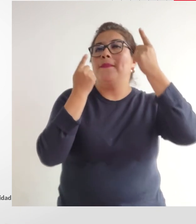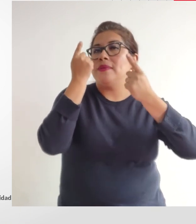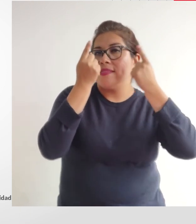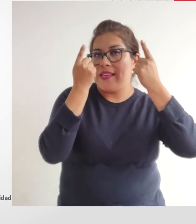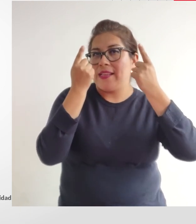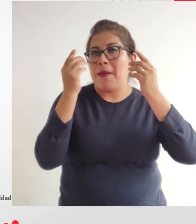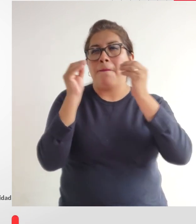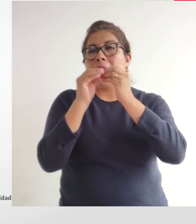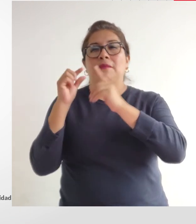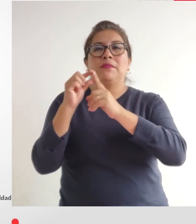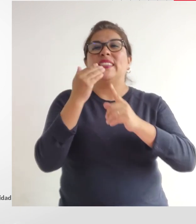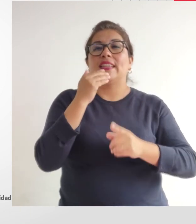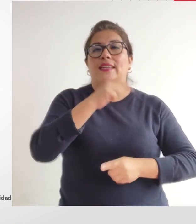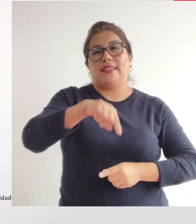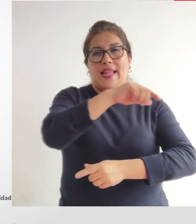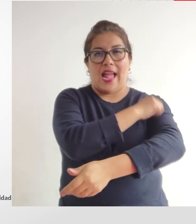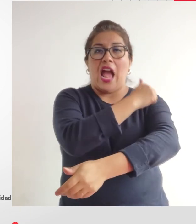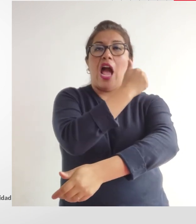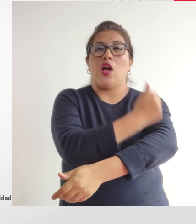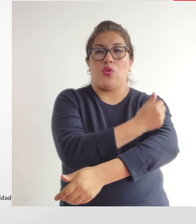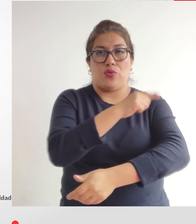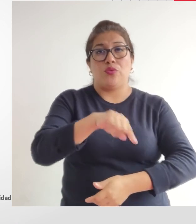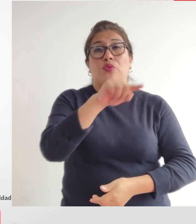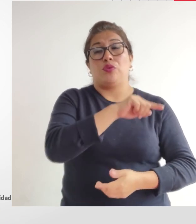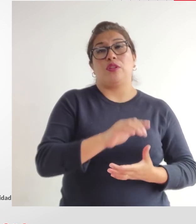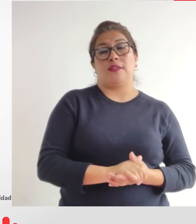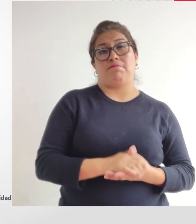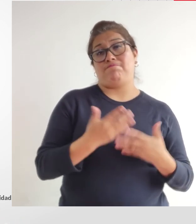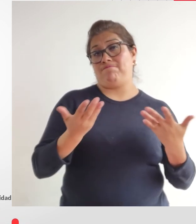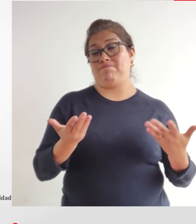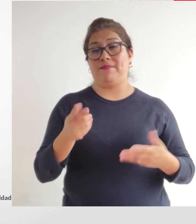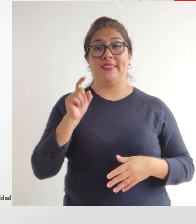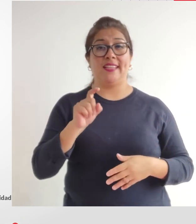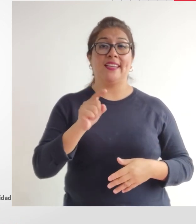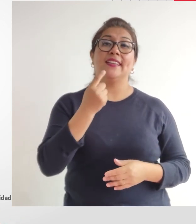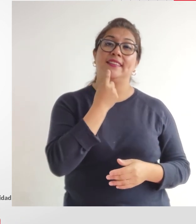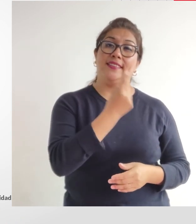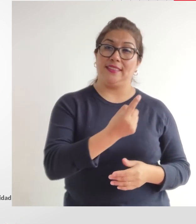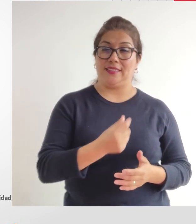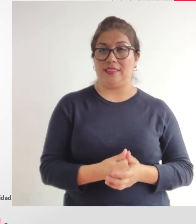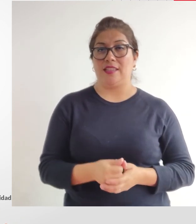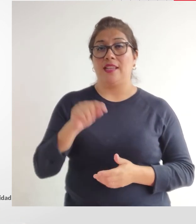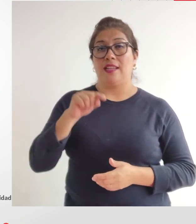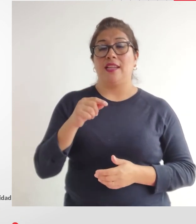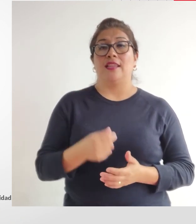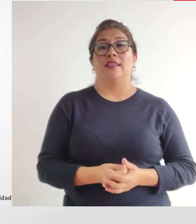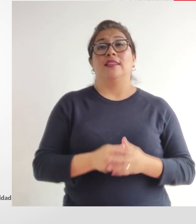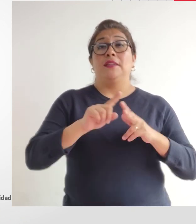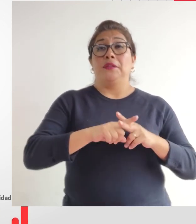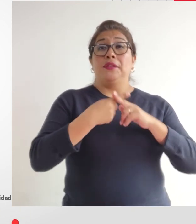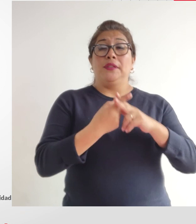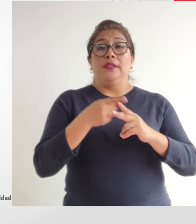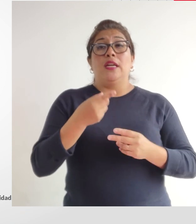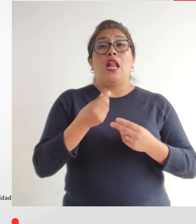hacia las autoridades electas a nivel nacional porque tenemos que decirles que la ejecución de